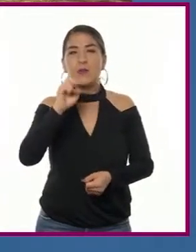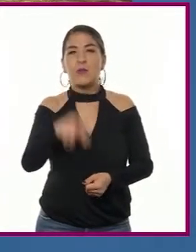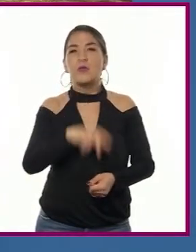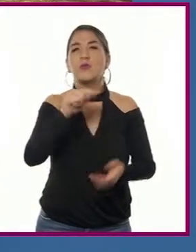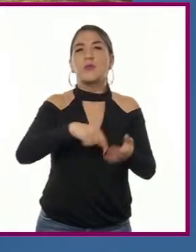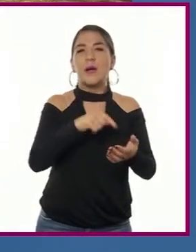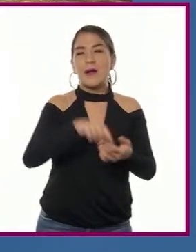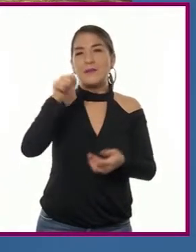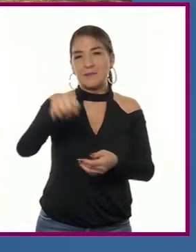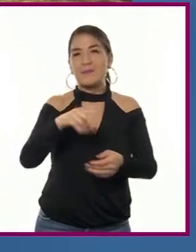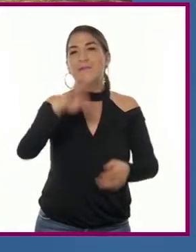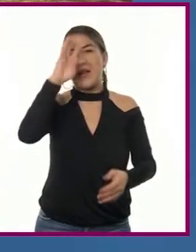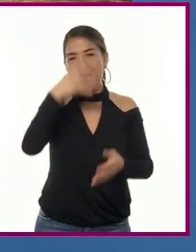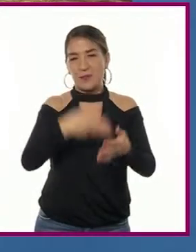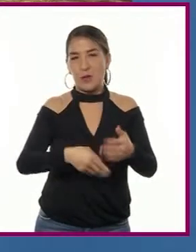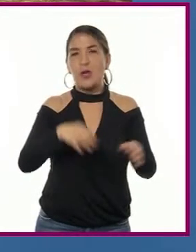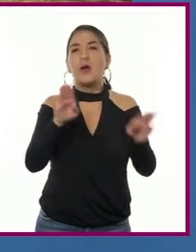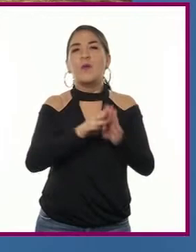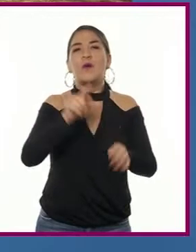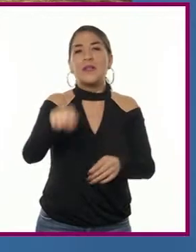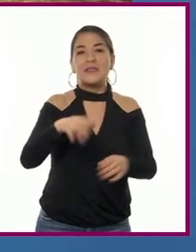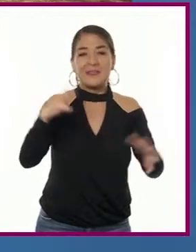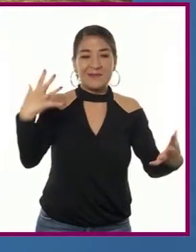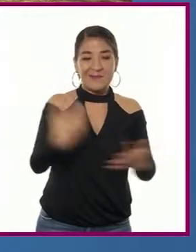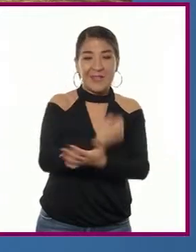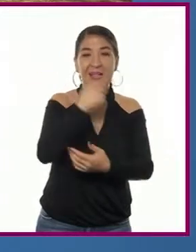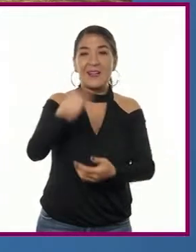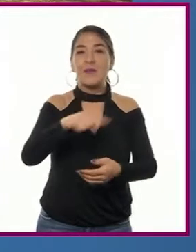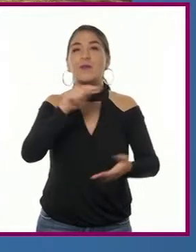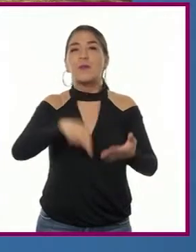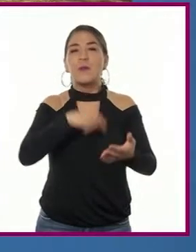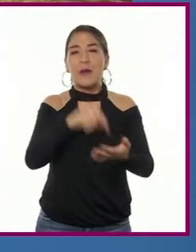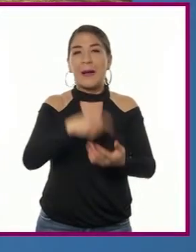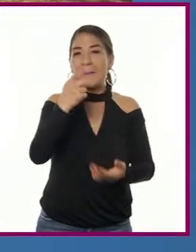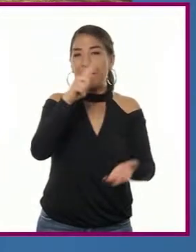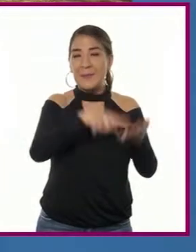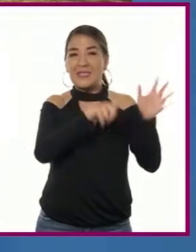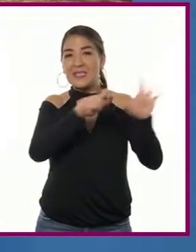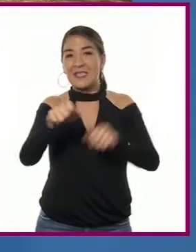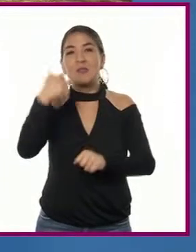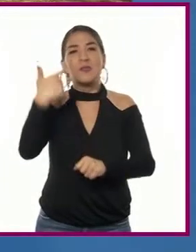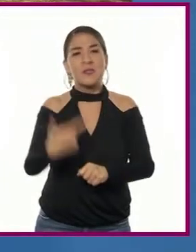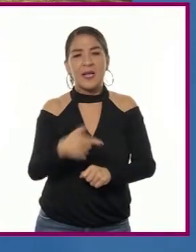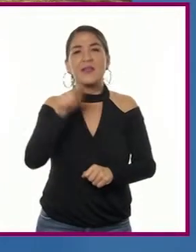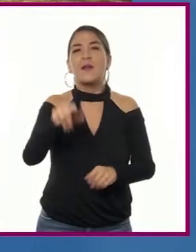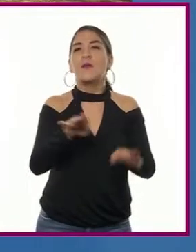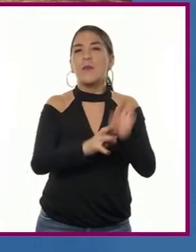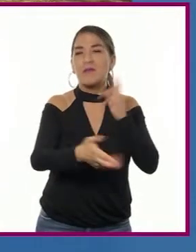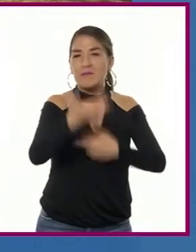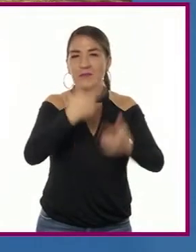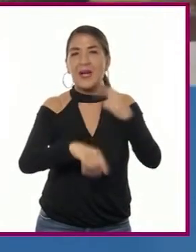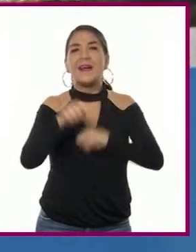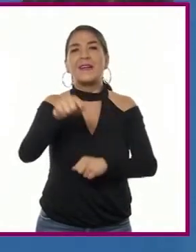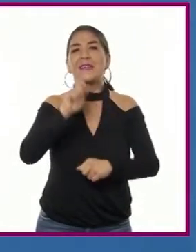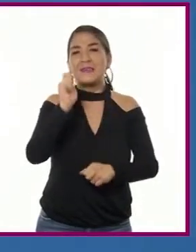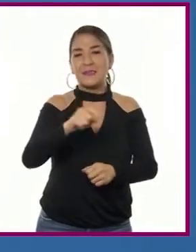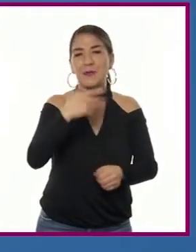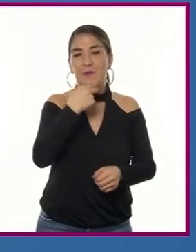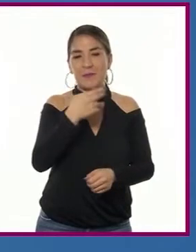su corte en Barcelona, pero una victoria borbónica en Almanza en 1707 rescató la causa de Felipe.